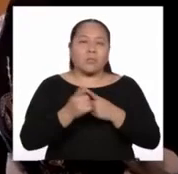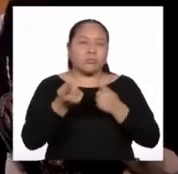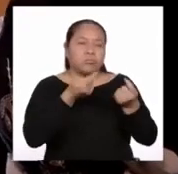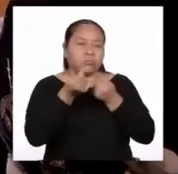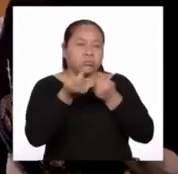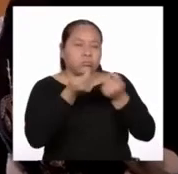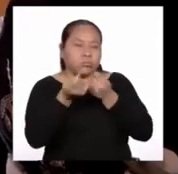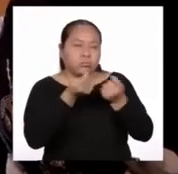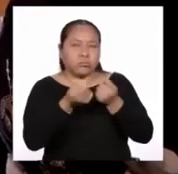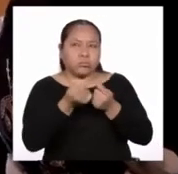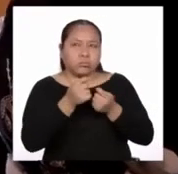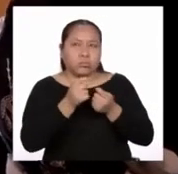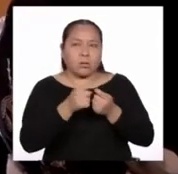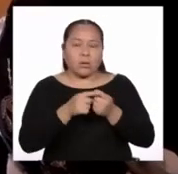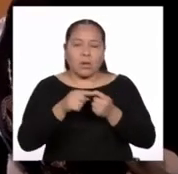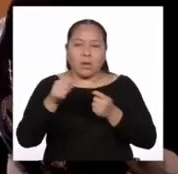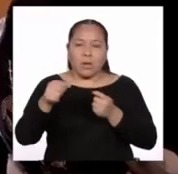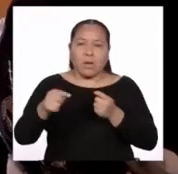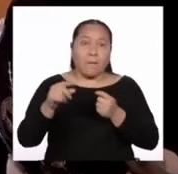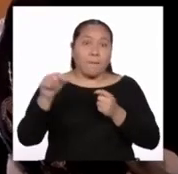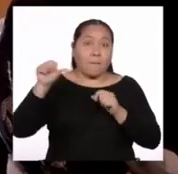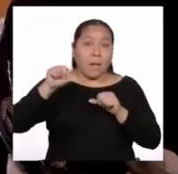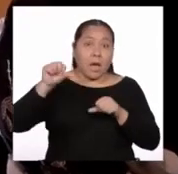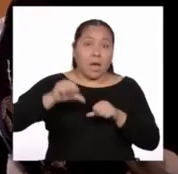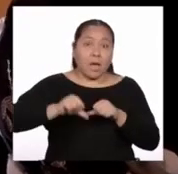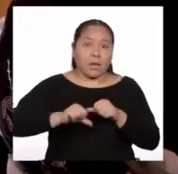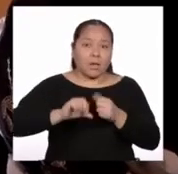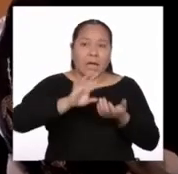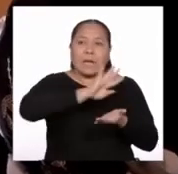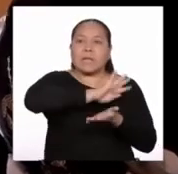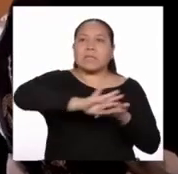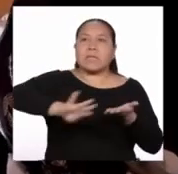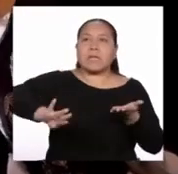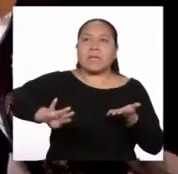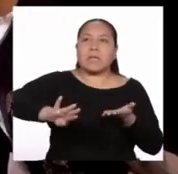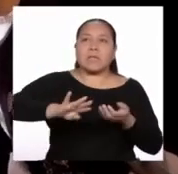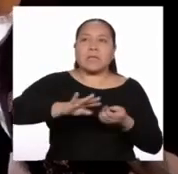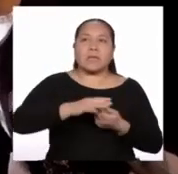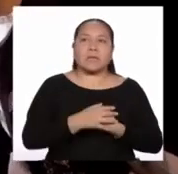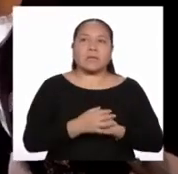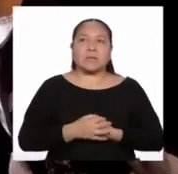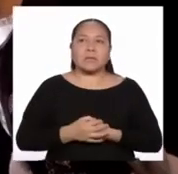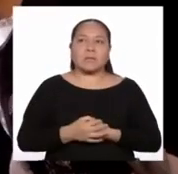y quitado de oficio y beneficio.